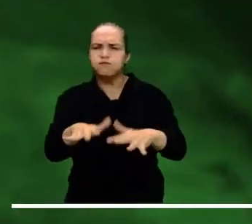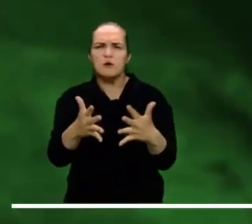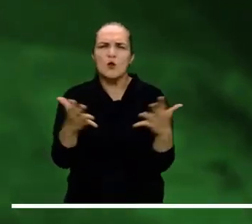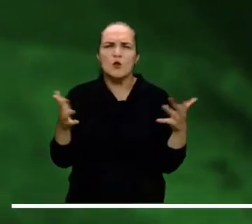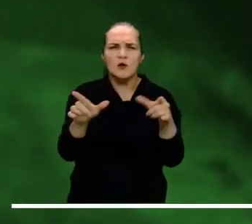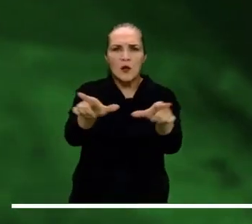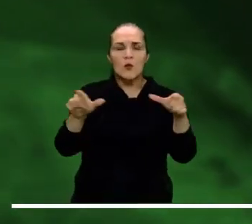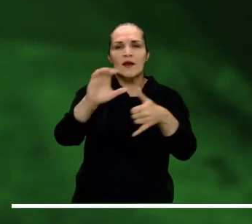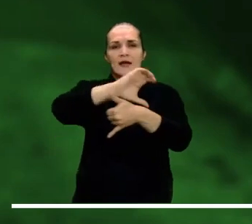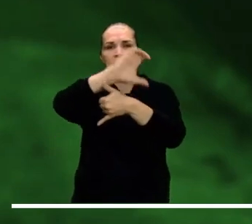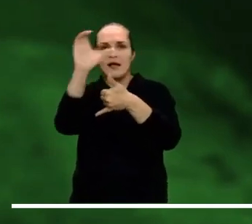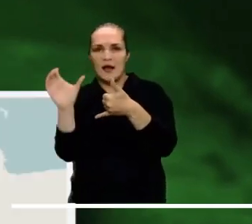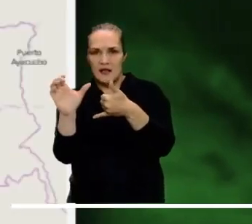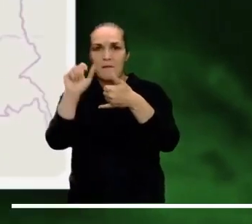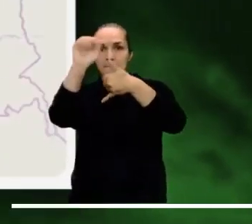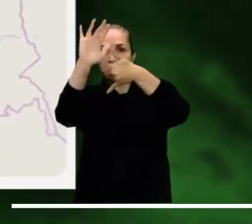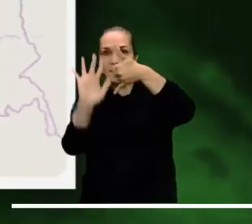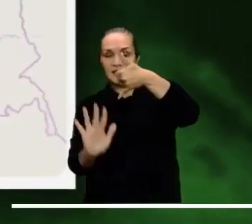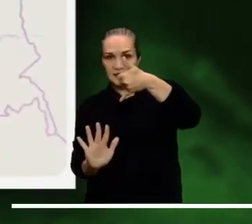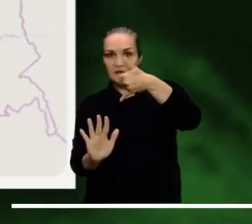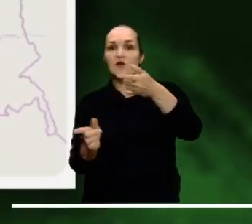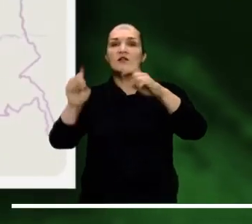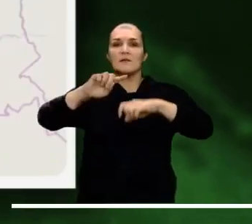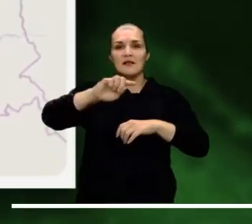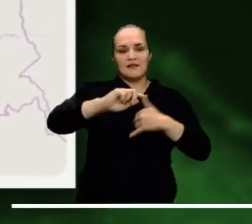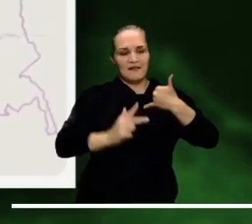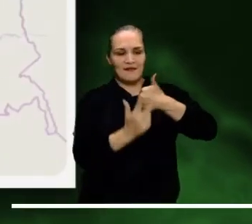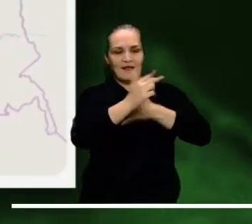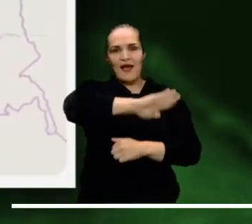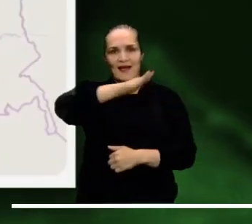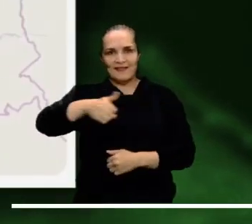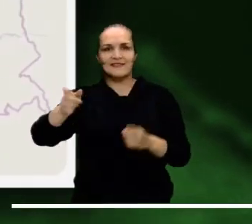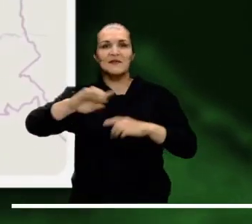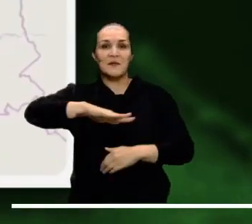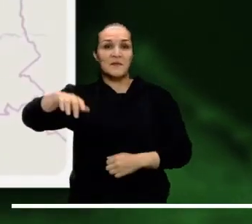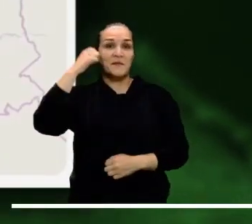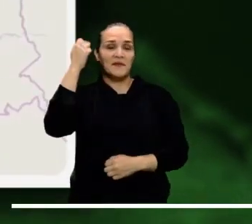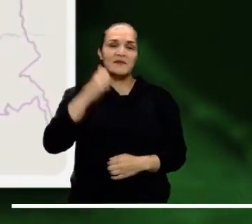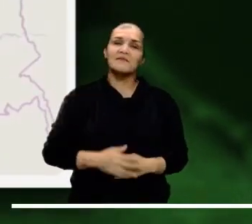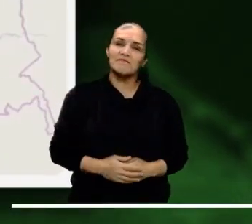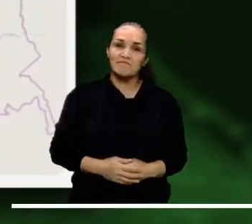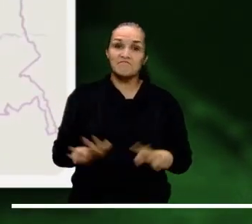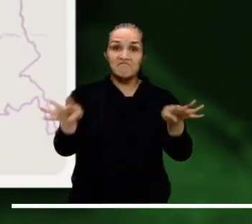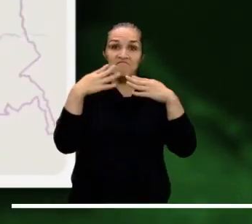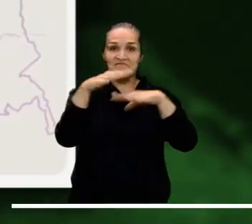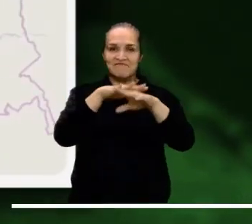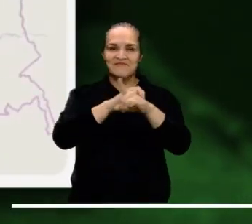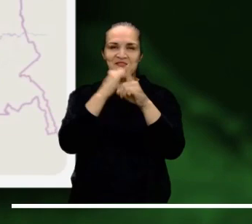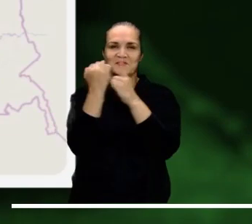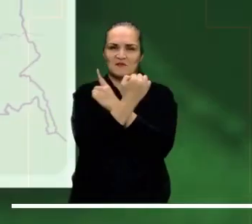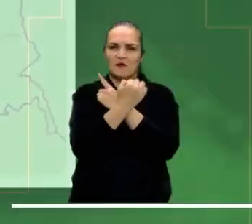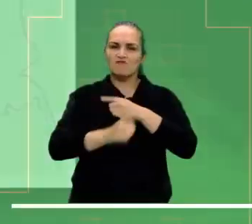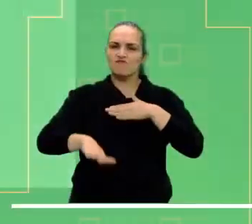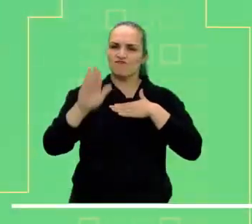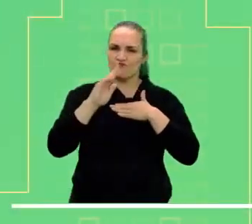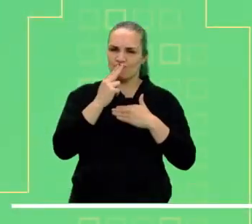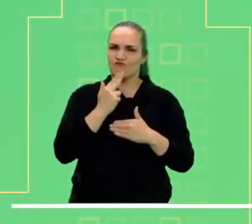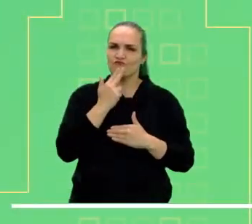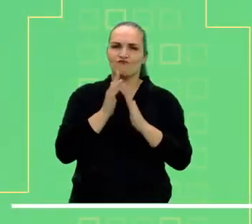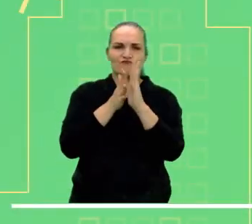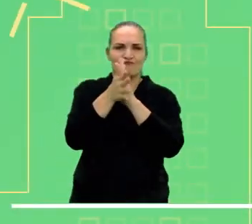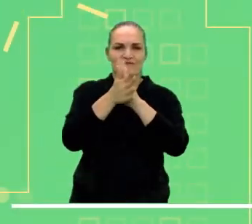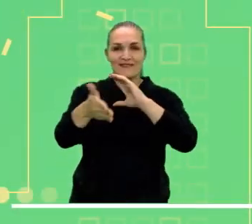Activamos la máxima alerta debido a los deslizamientos que se podrían registrar en el Caribe, el Pacífico, los Andes y Meta.